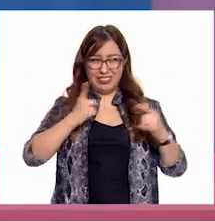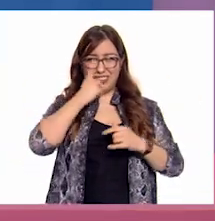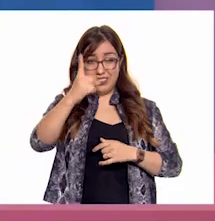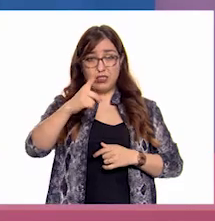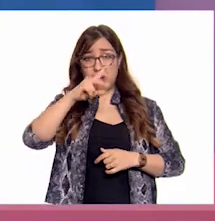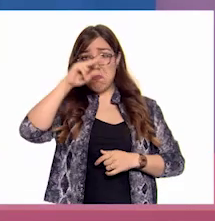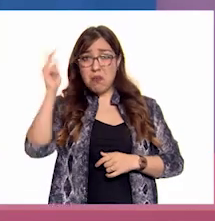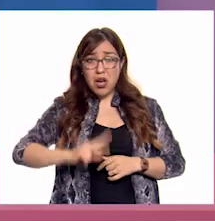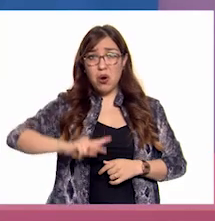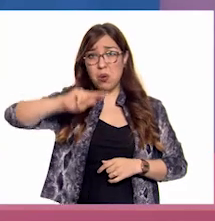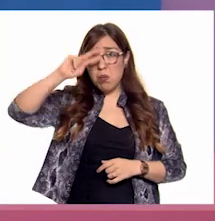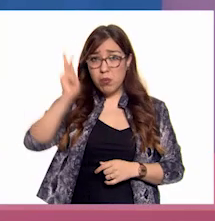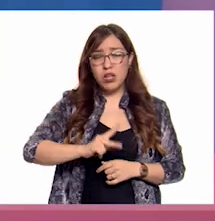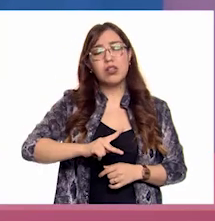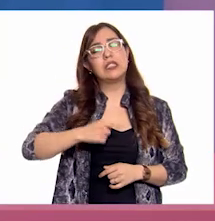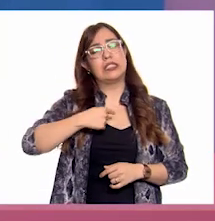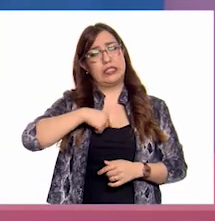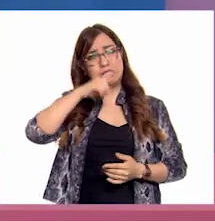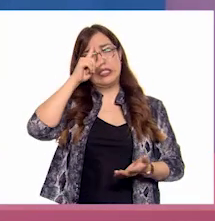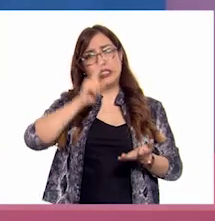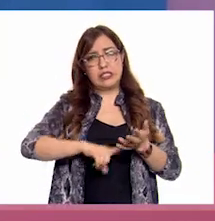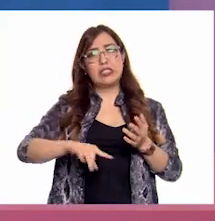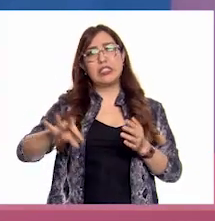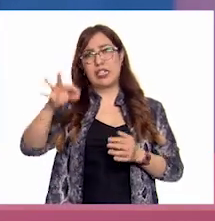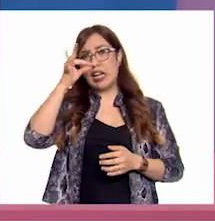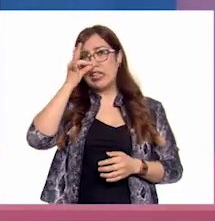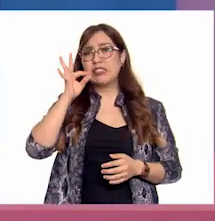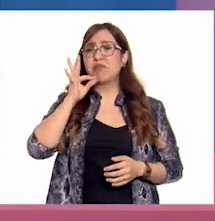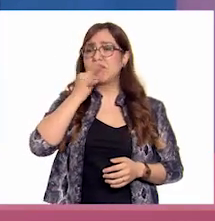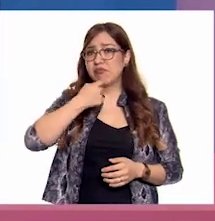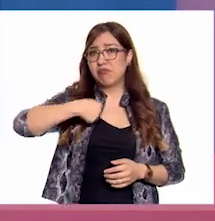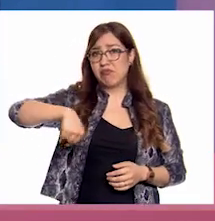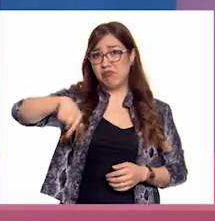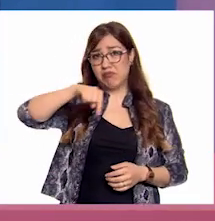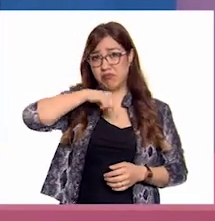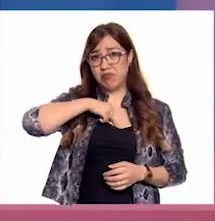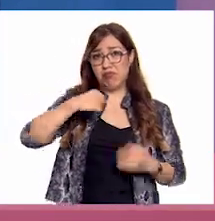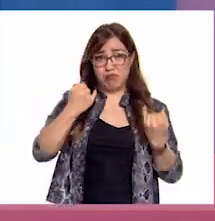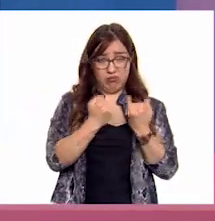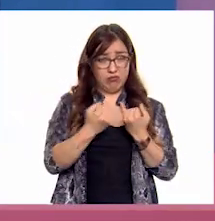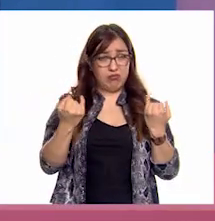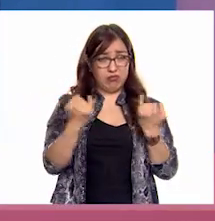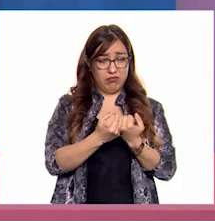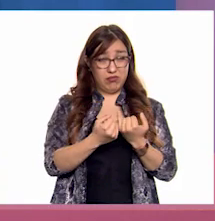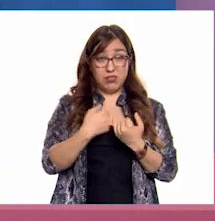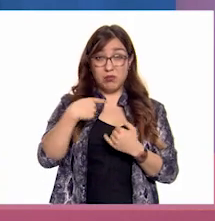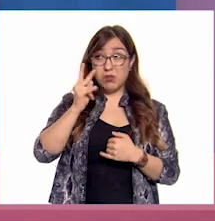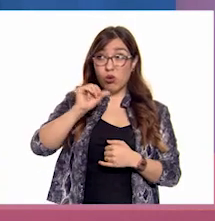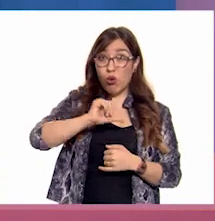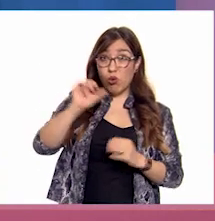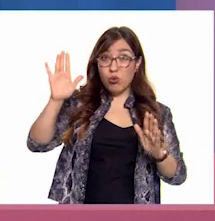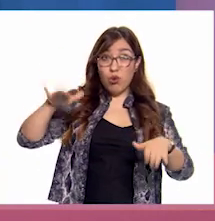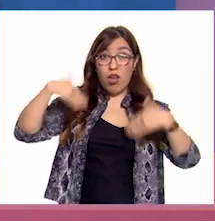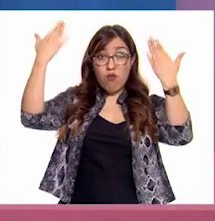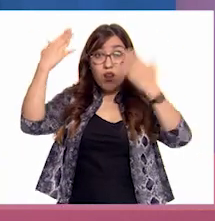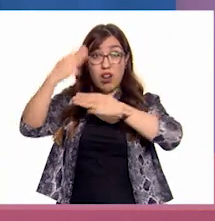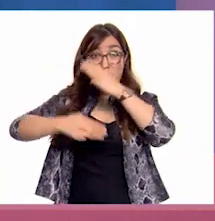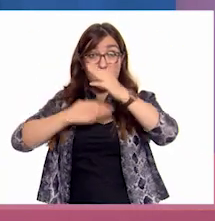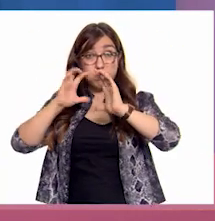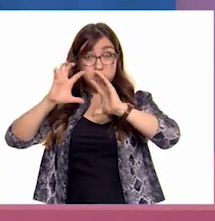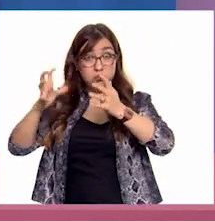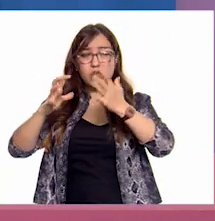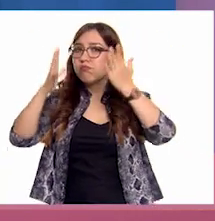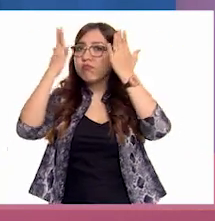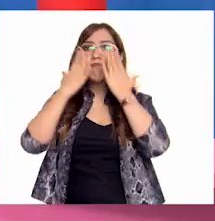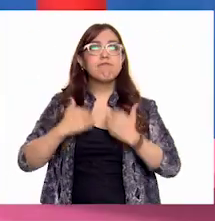la verdad Es que no hay otro planeta Que tenga las condiciones Para irnos a vivir allá El planeta Tierra Es nuestra única